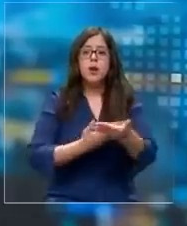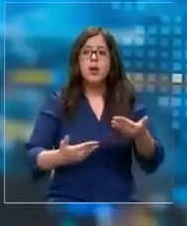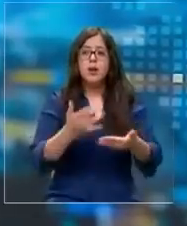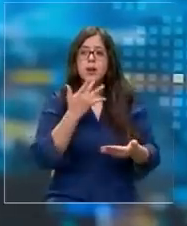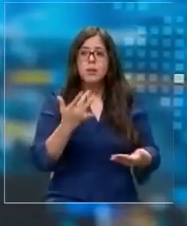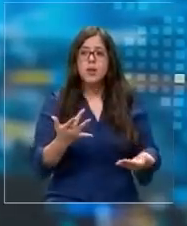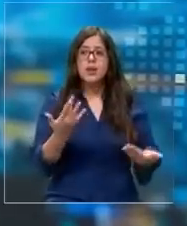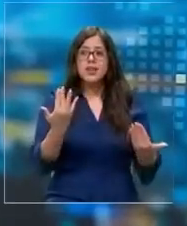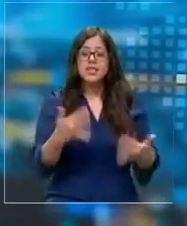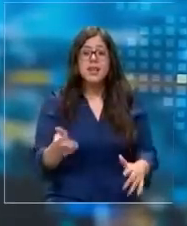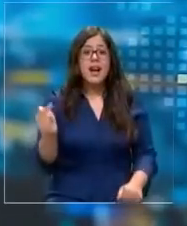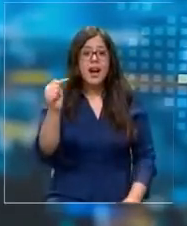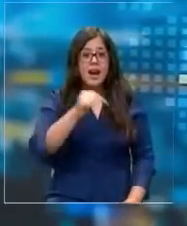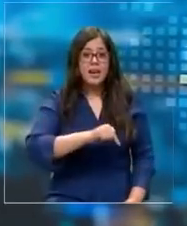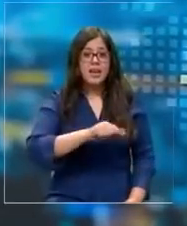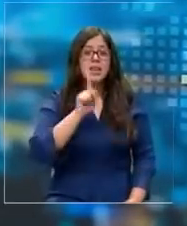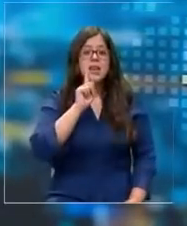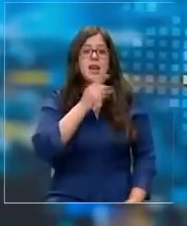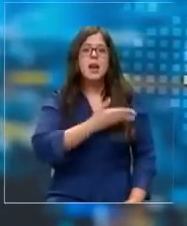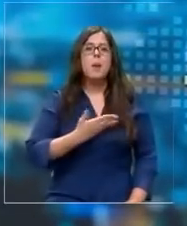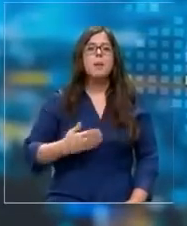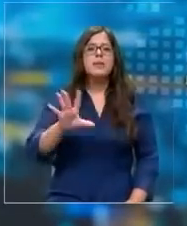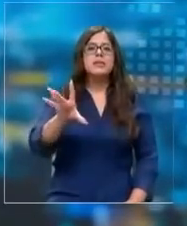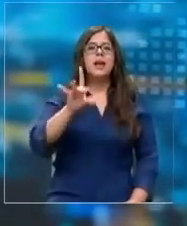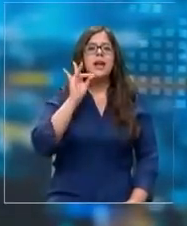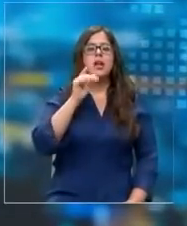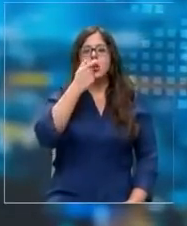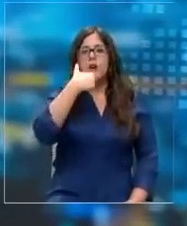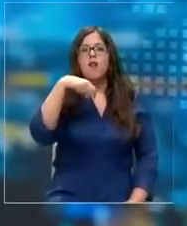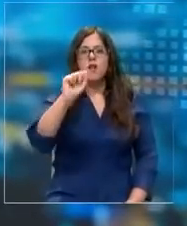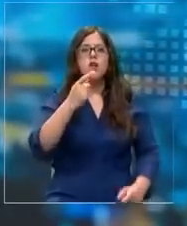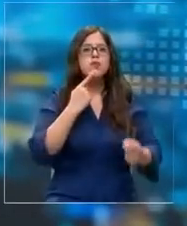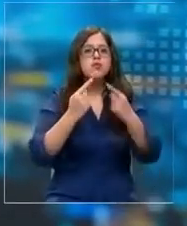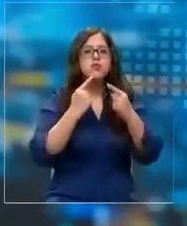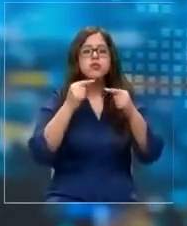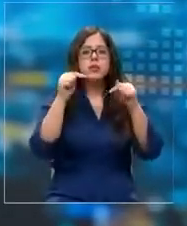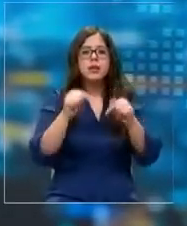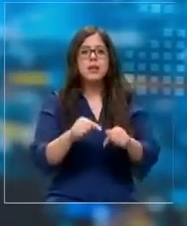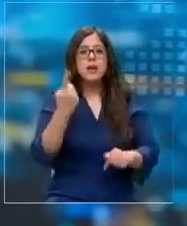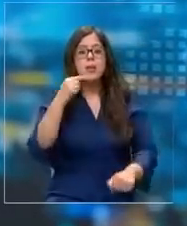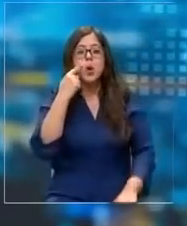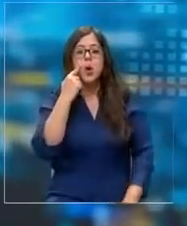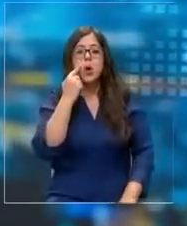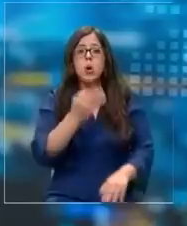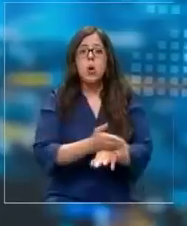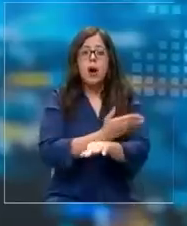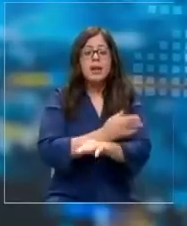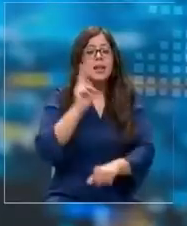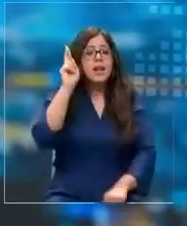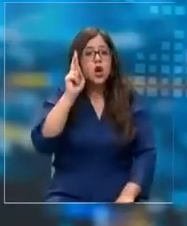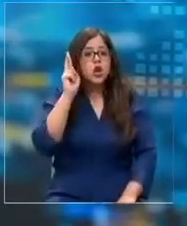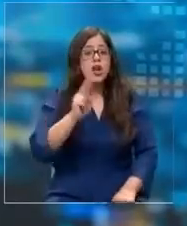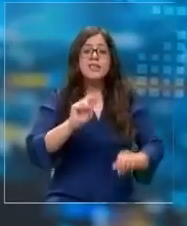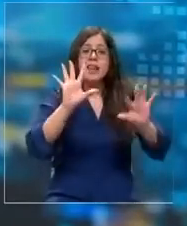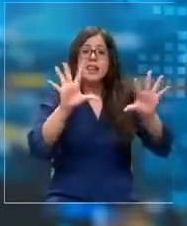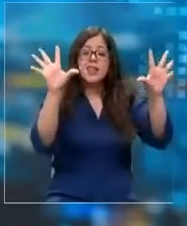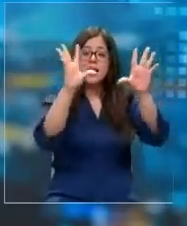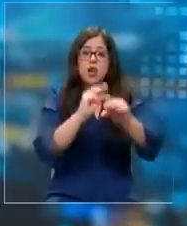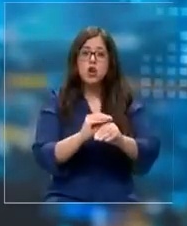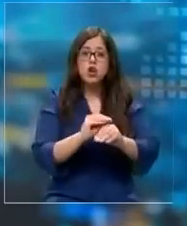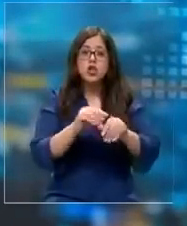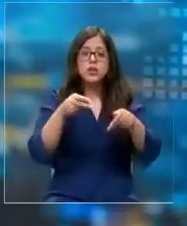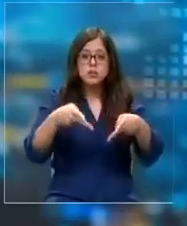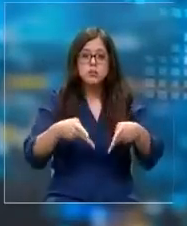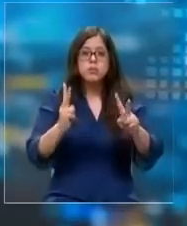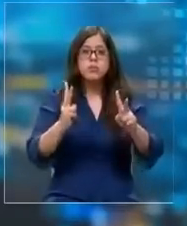ya está en nuestro canal el presidente electo Gabriel Boric para una entrevista en Tolerancia Cero. Pero antes tenemos que recordarles que a partir de las 22 horas